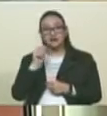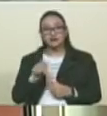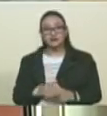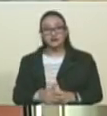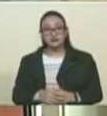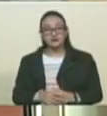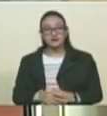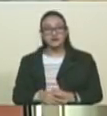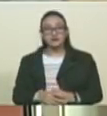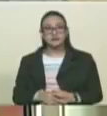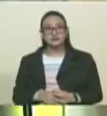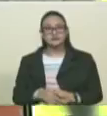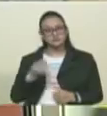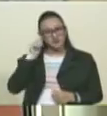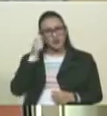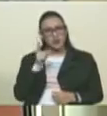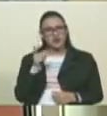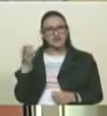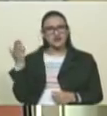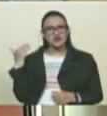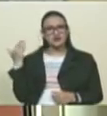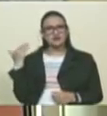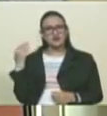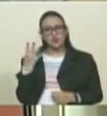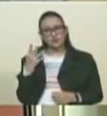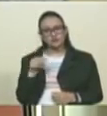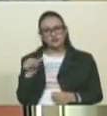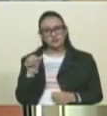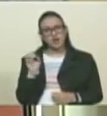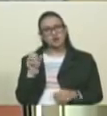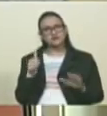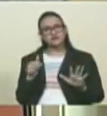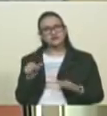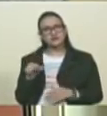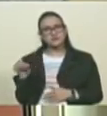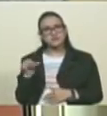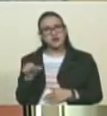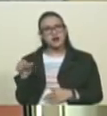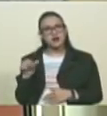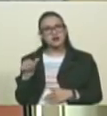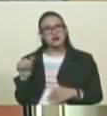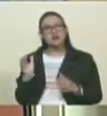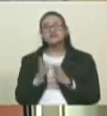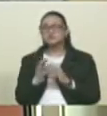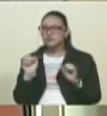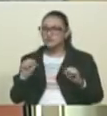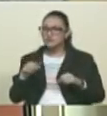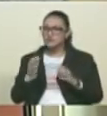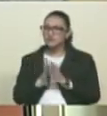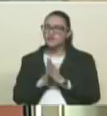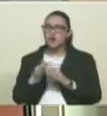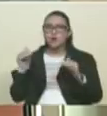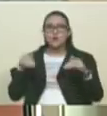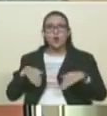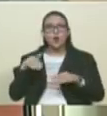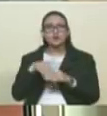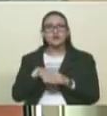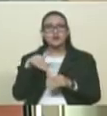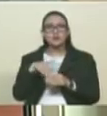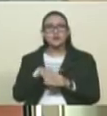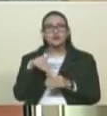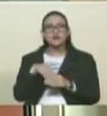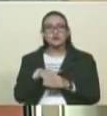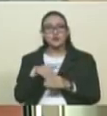escasamente cuatro semanas, seis semanas estaban llamando a vota, vota, hasta Franklin Birgüe, que es un tipo muy